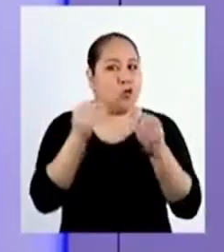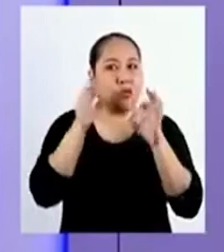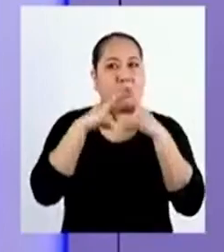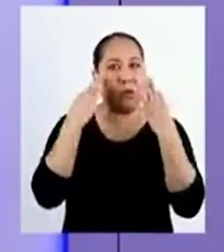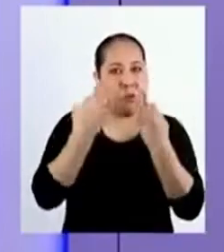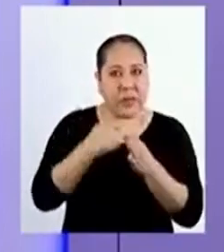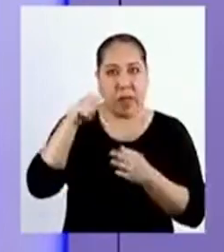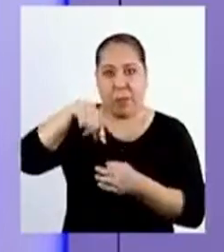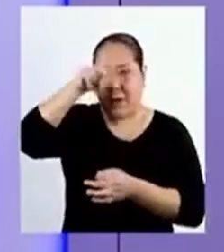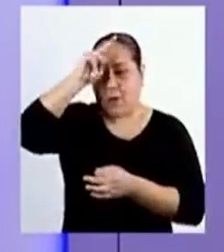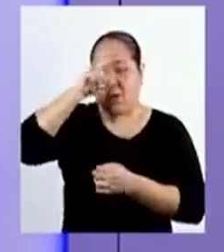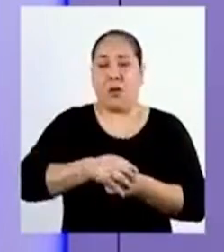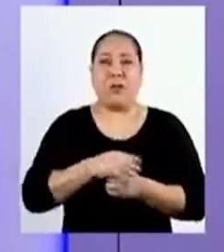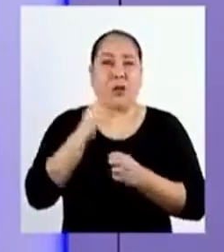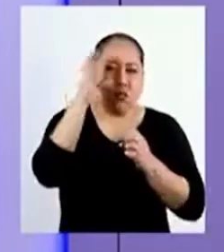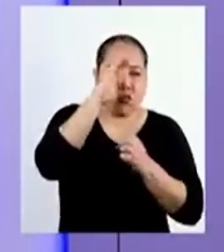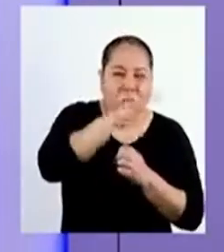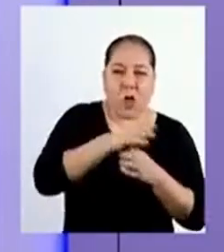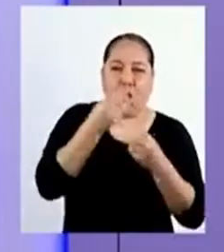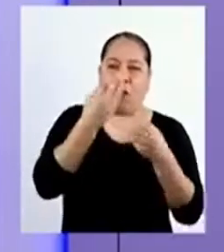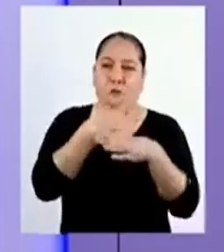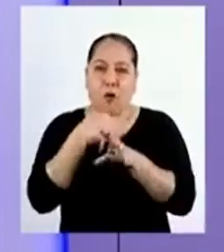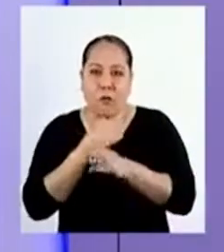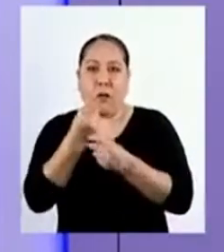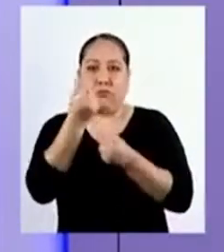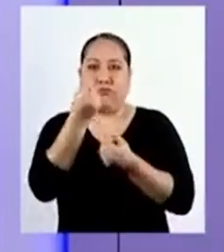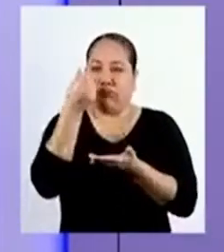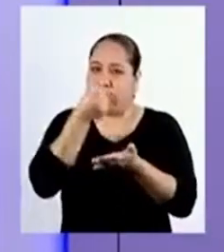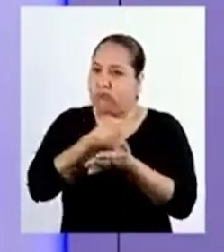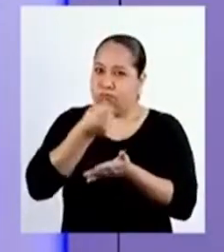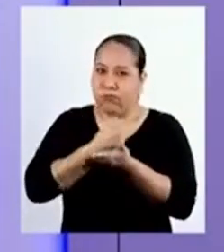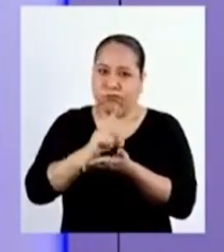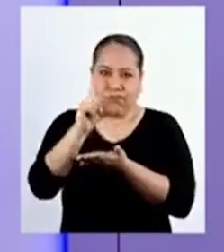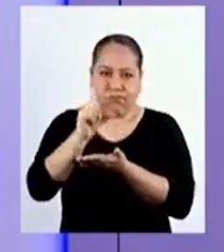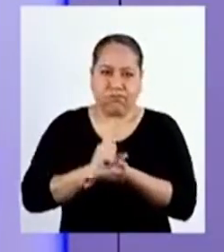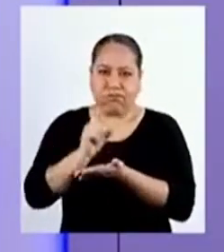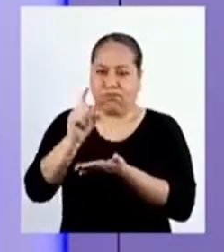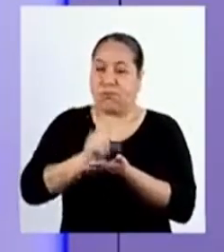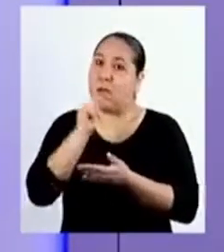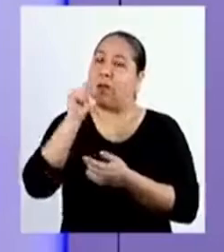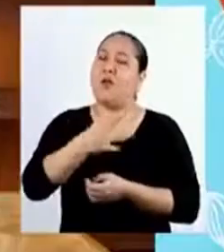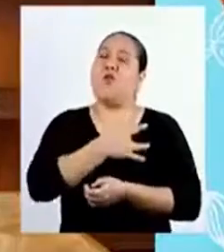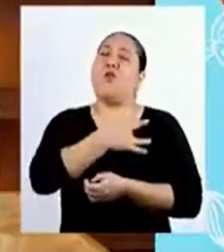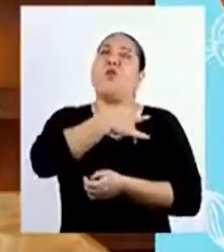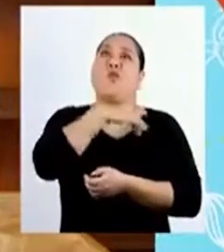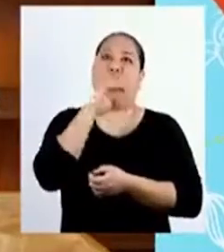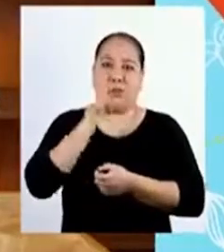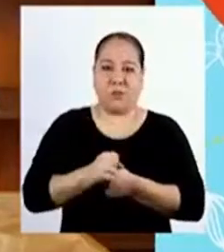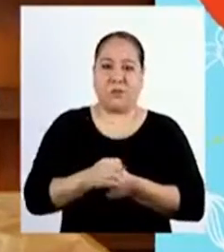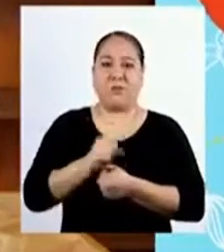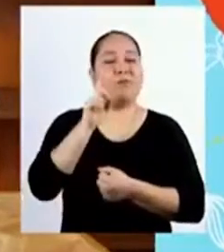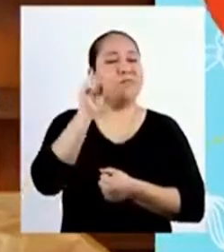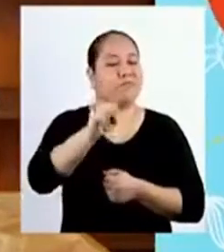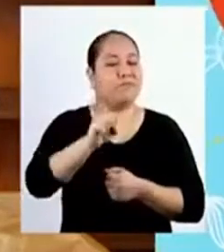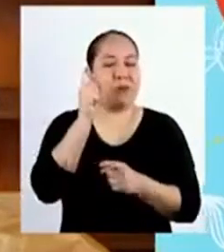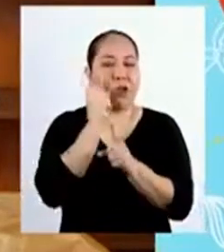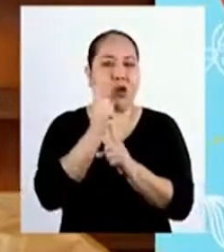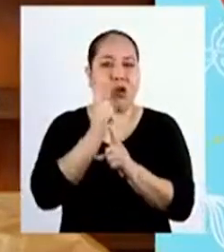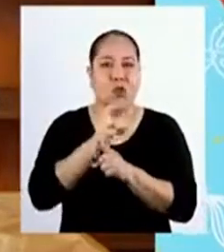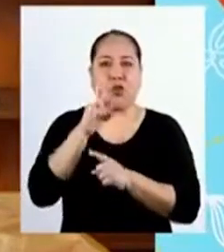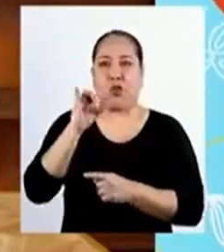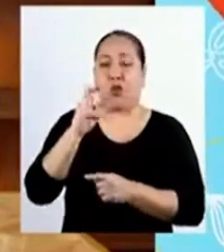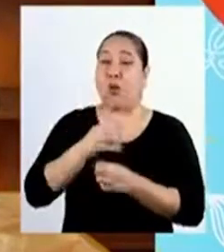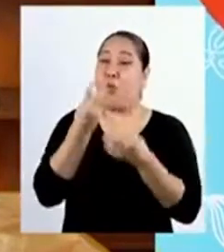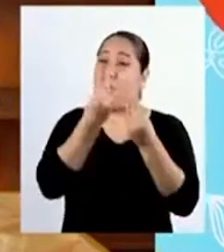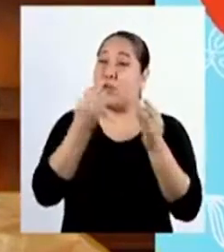peruanas están buscando formas creativas de asegurar sus ingresos. ¡Eso me inspira! Así es, Rodrigo. Muchas